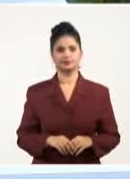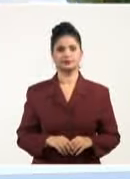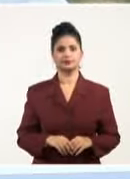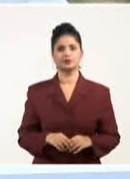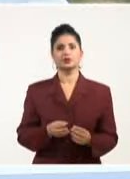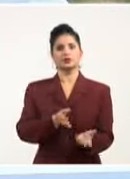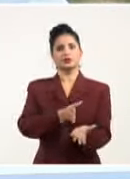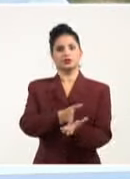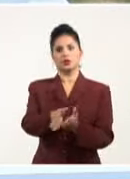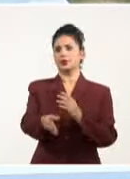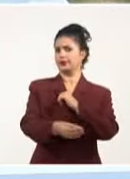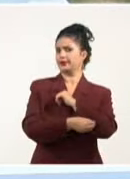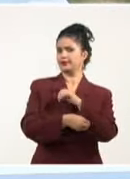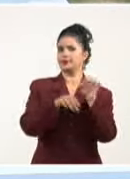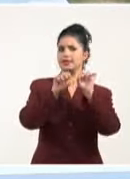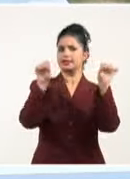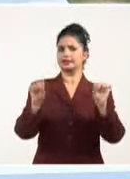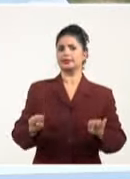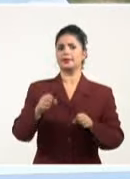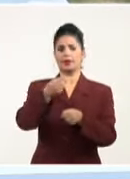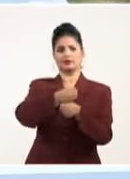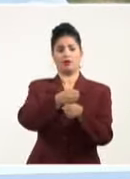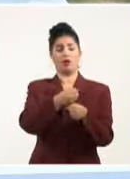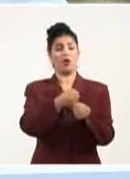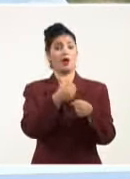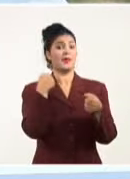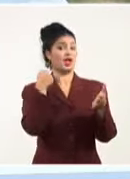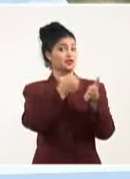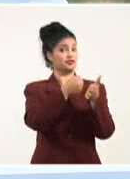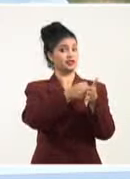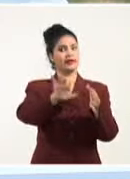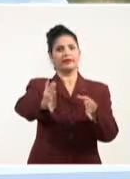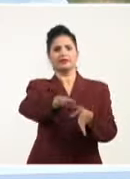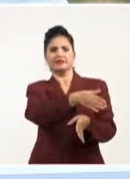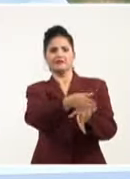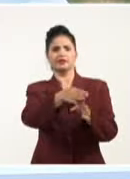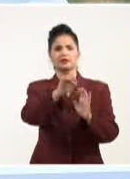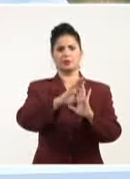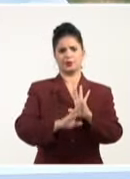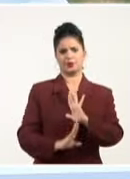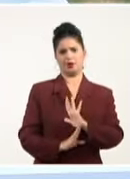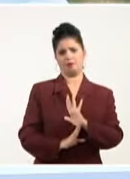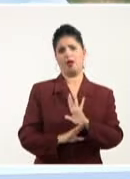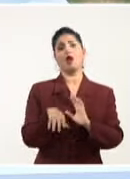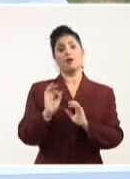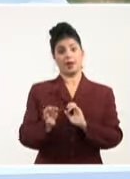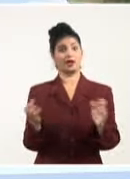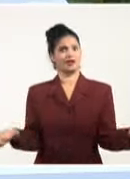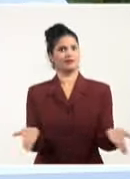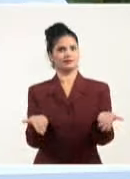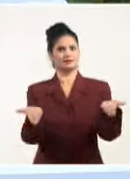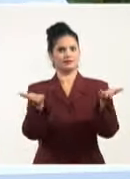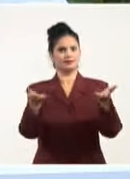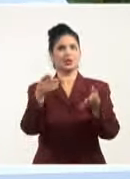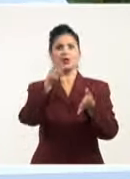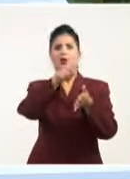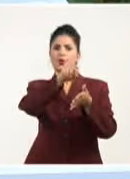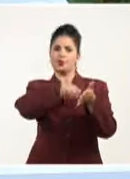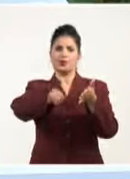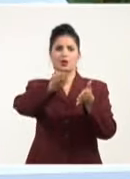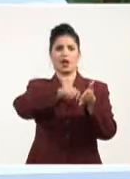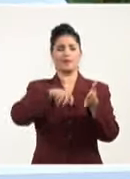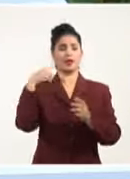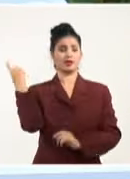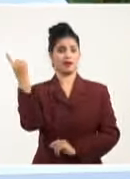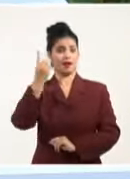de innovación, para impulsar los diferentes programas, la estrategia económica y social y los compromisos contra él,